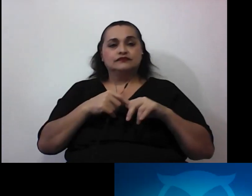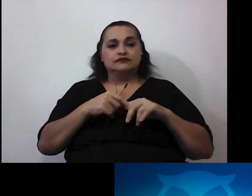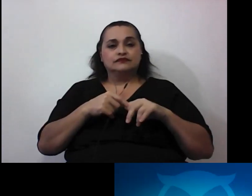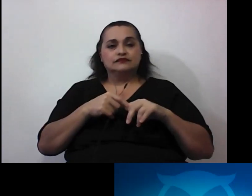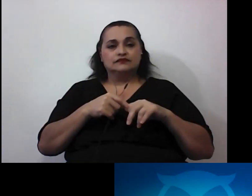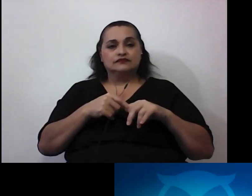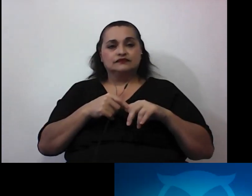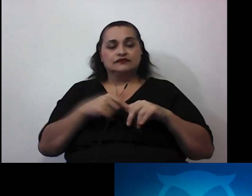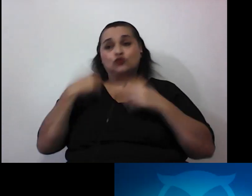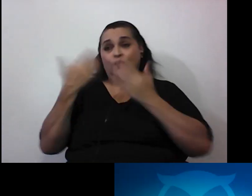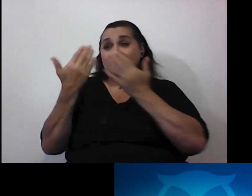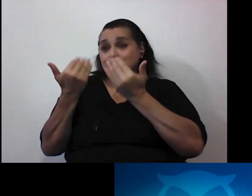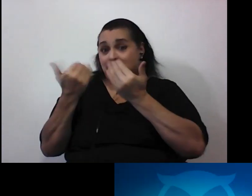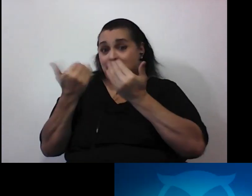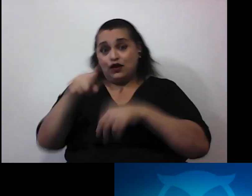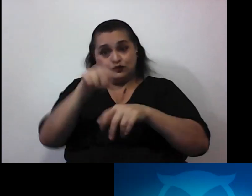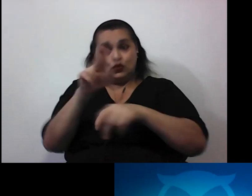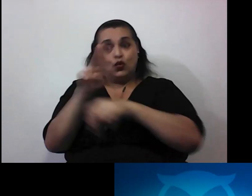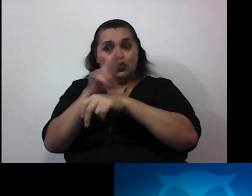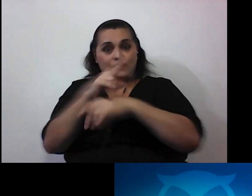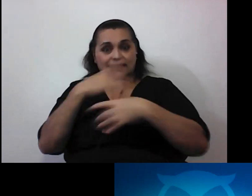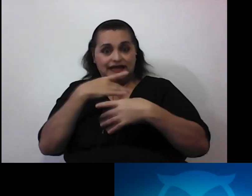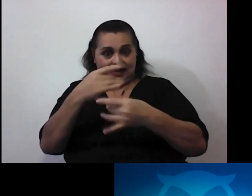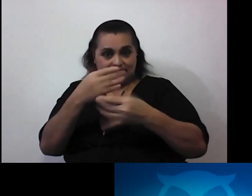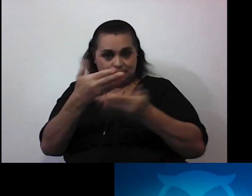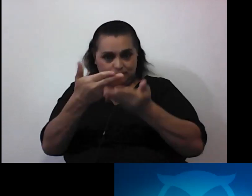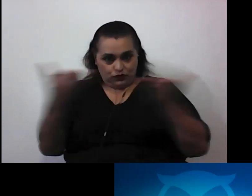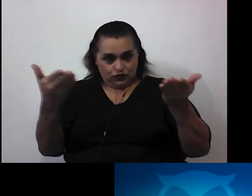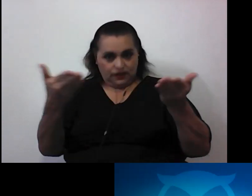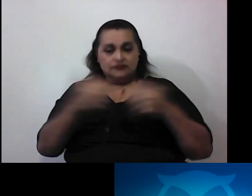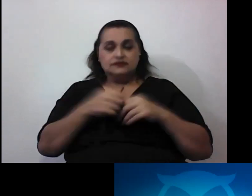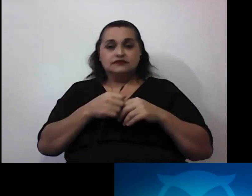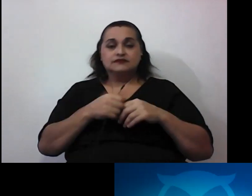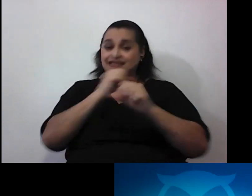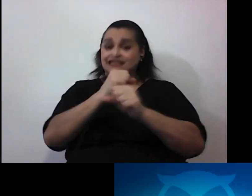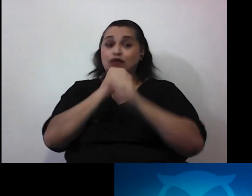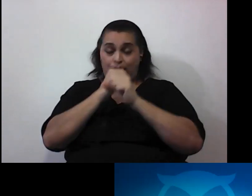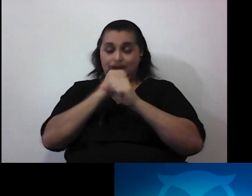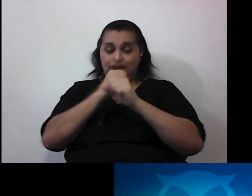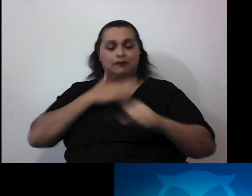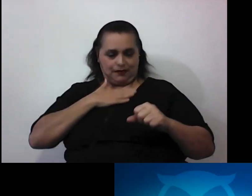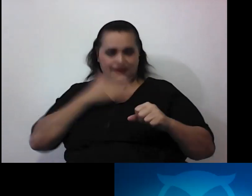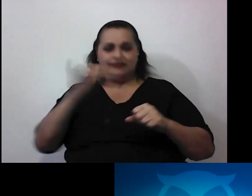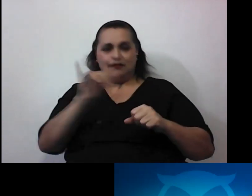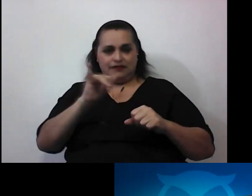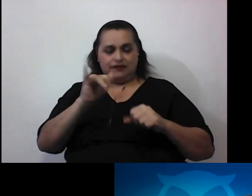espero que haya sido útil y de interés para ustedes y seguramente lo ha sido para mí también porque